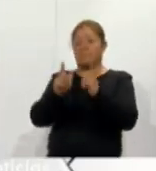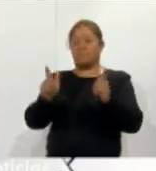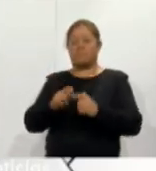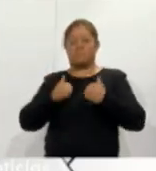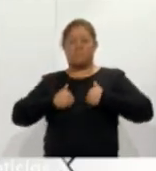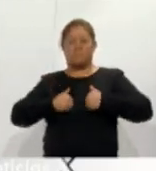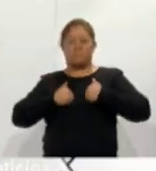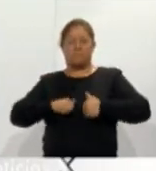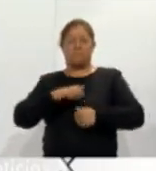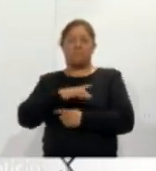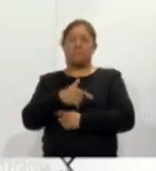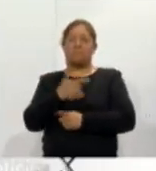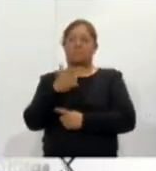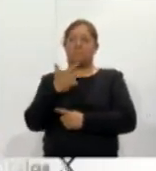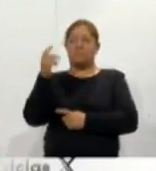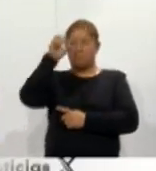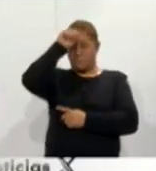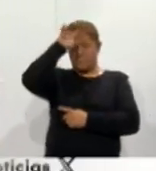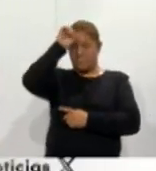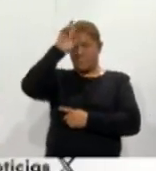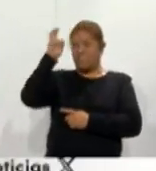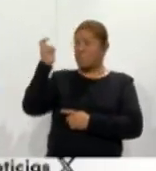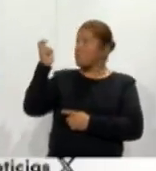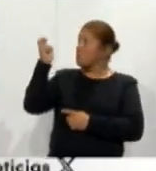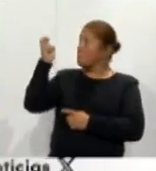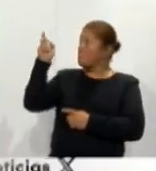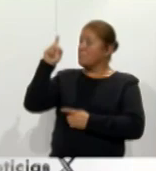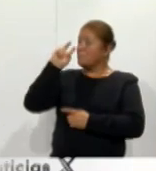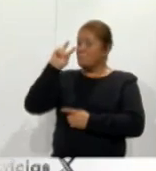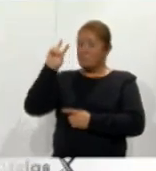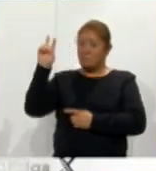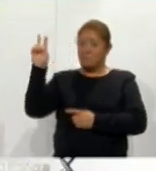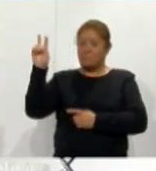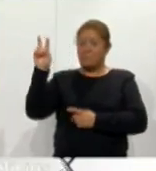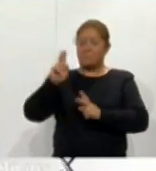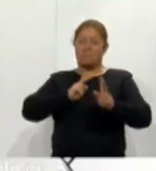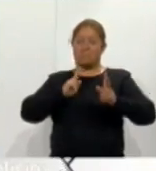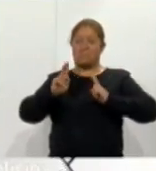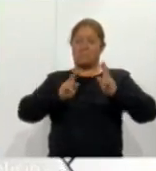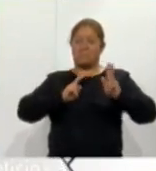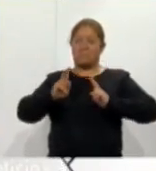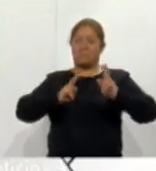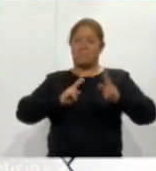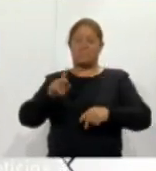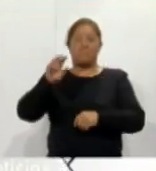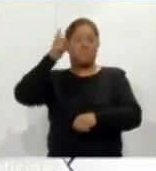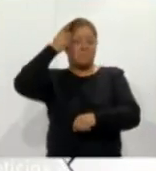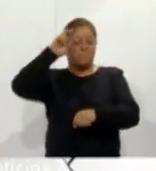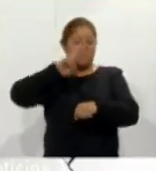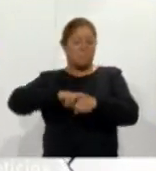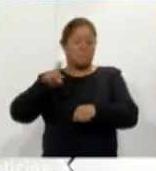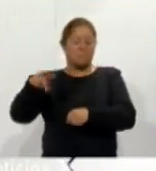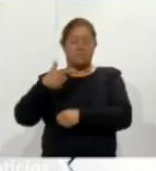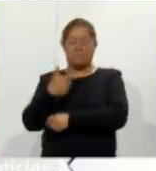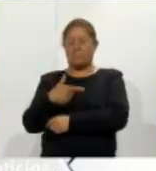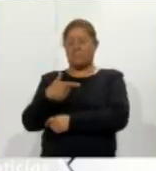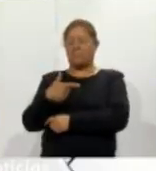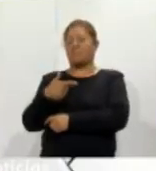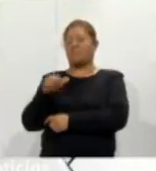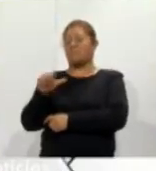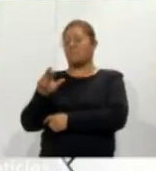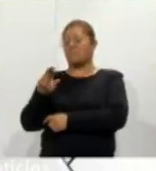escenificaciones en las minas de Tiza de Hueschoyucan municipio de Panotla al respecto el director de la agrupación Gerardo Armas